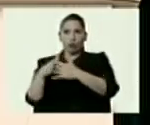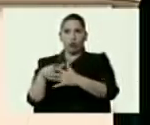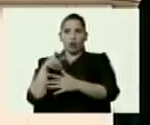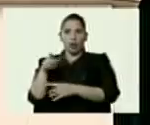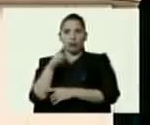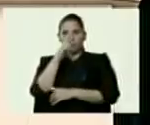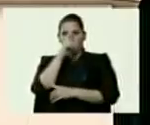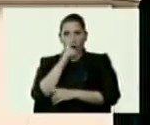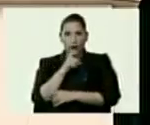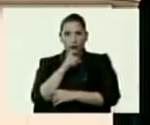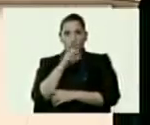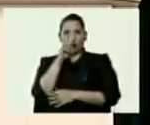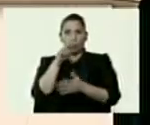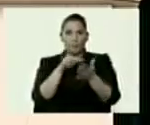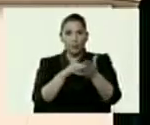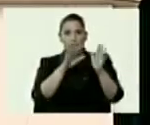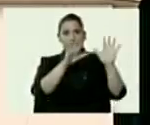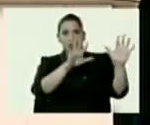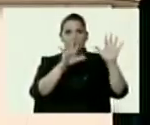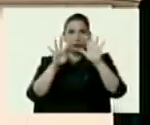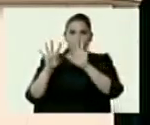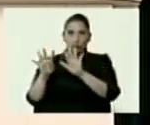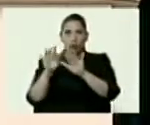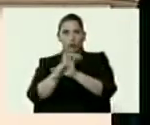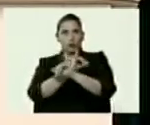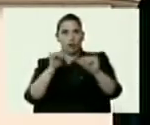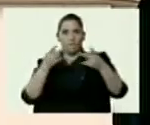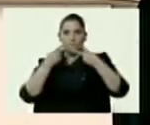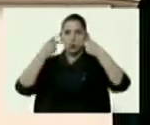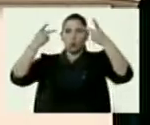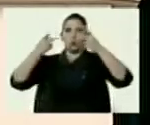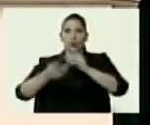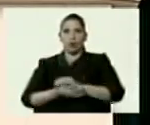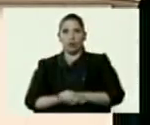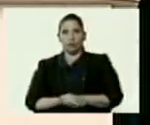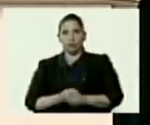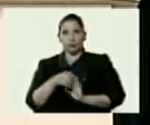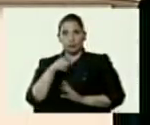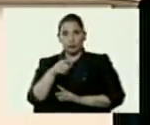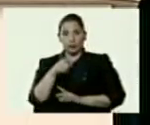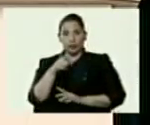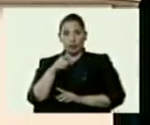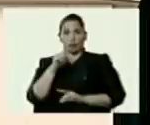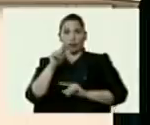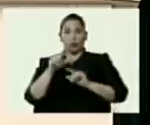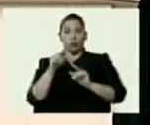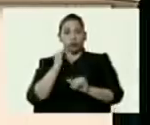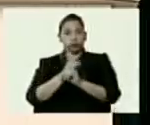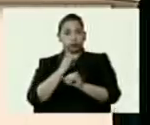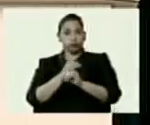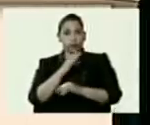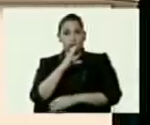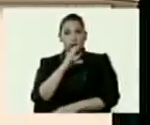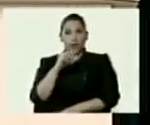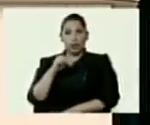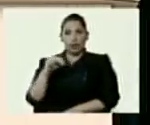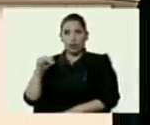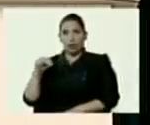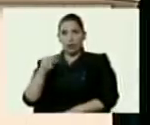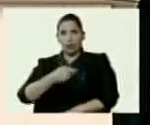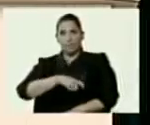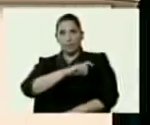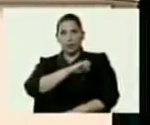el año 2019 que fue publicado. Esta nota en las redes sociales de CNN en español.